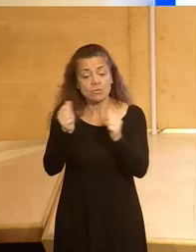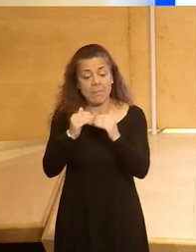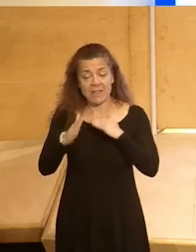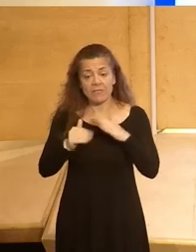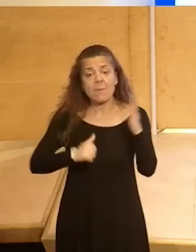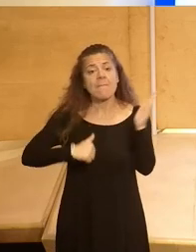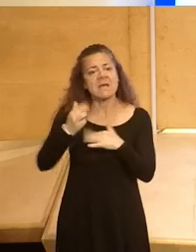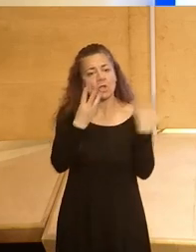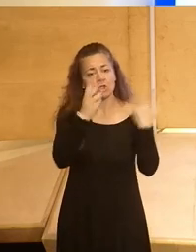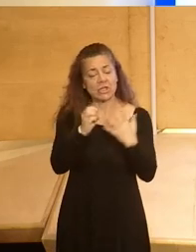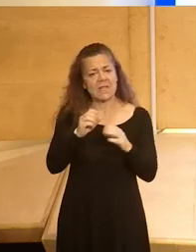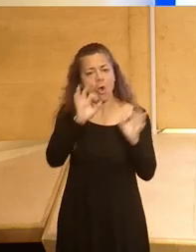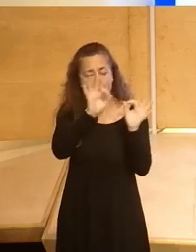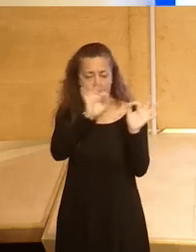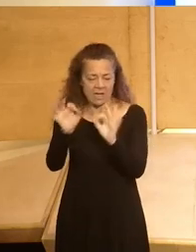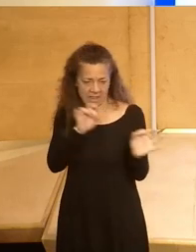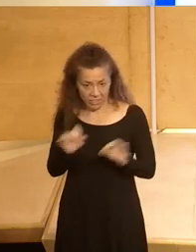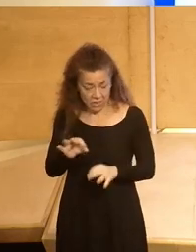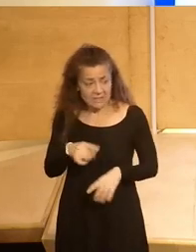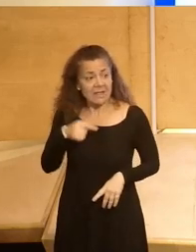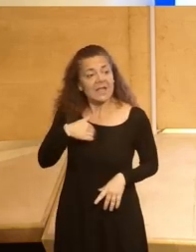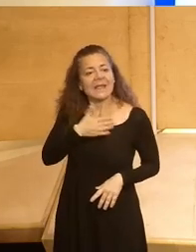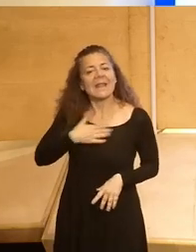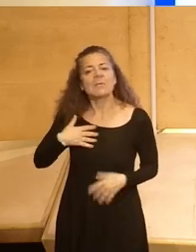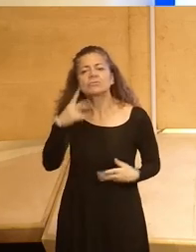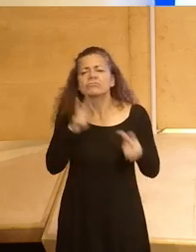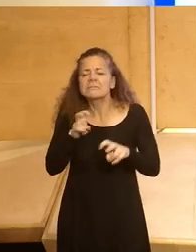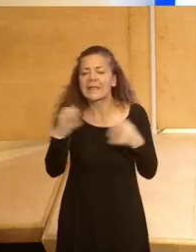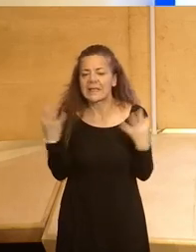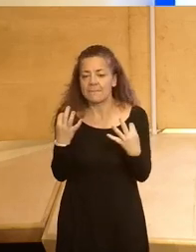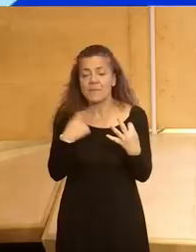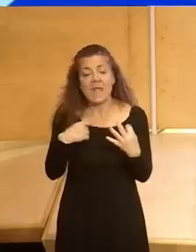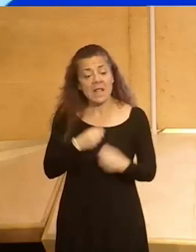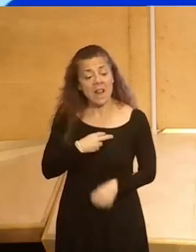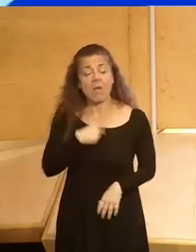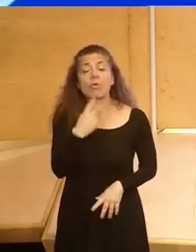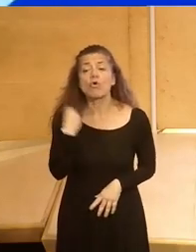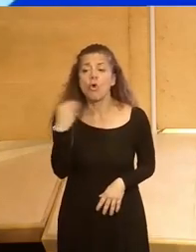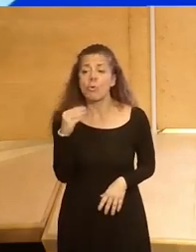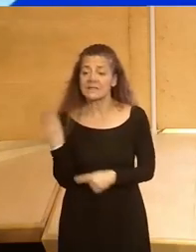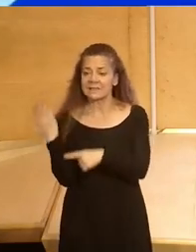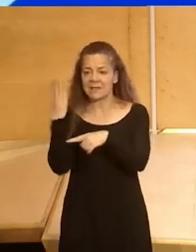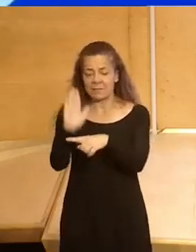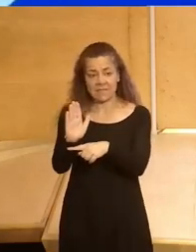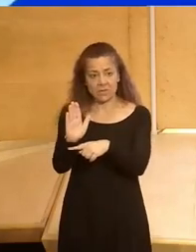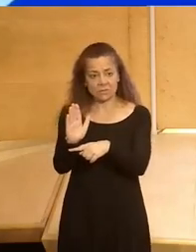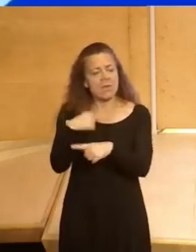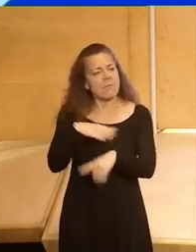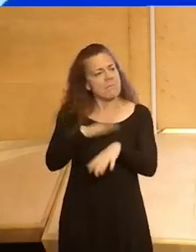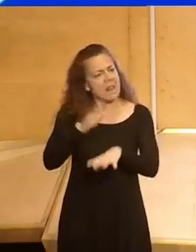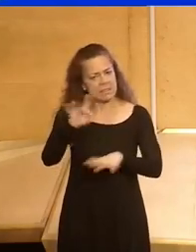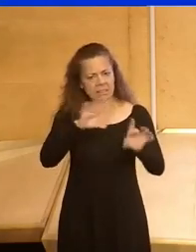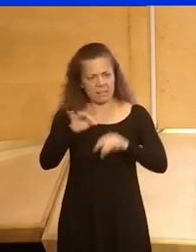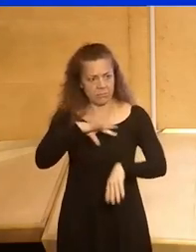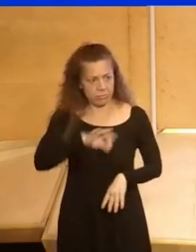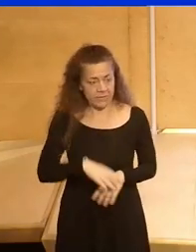de más de 80 organizaciones de la sociedad civil y lo que buscamos es, básicamente, que la voz de los jóvenes esté representada en los procesos de toma de decisiones.